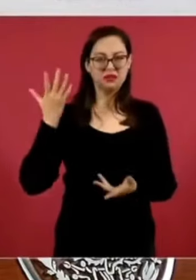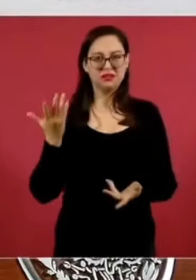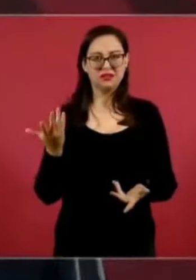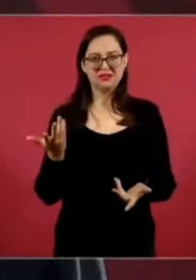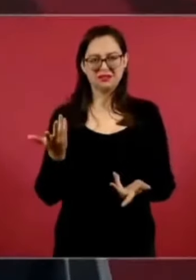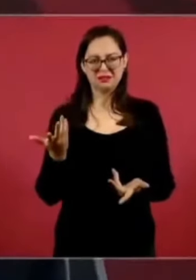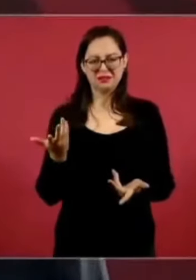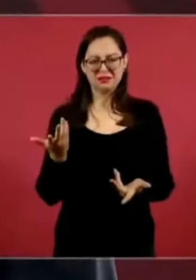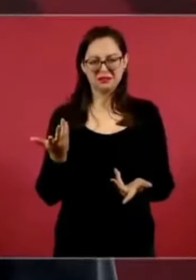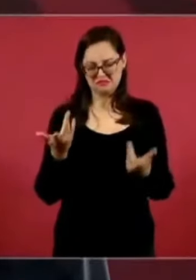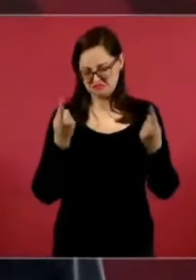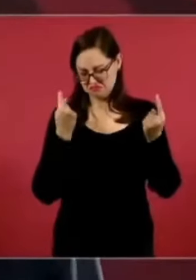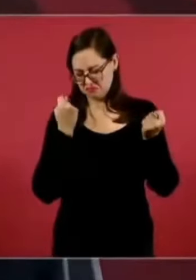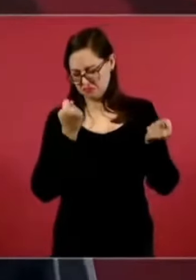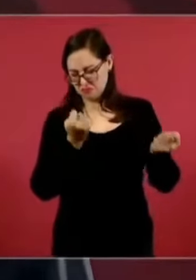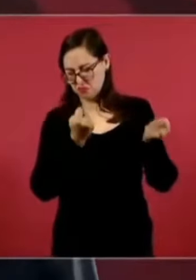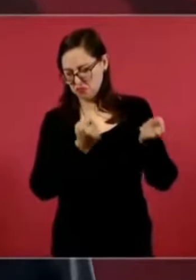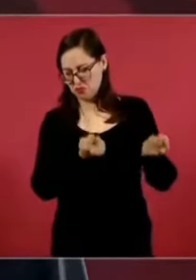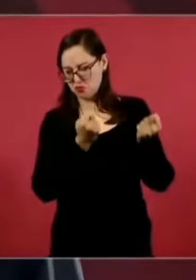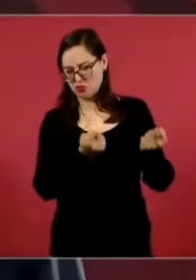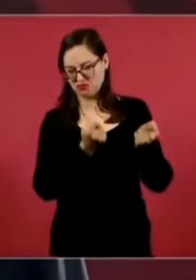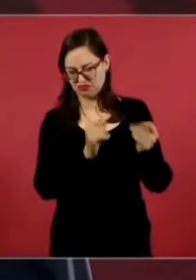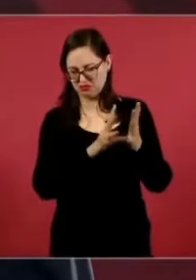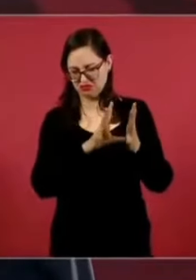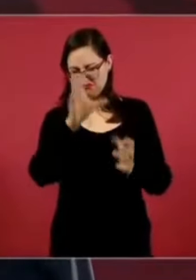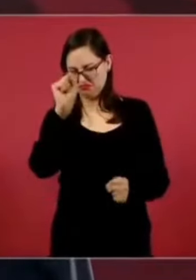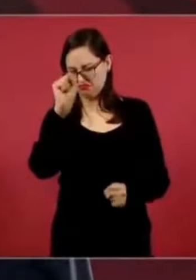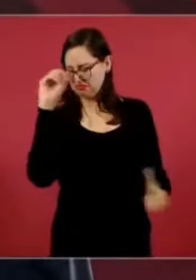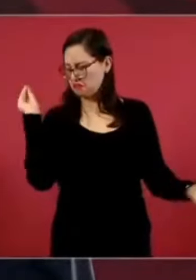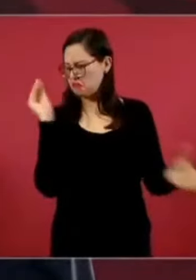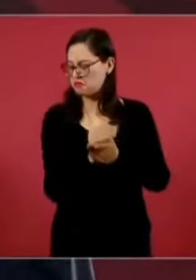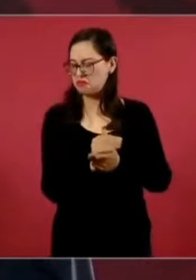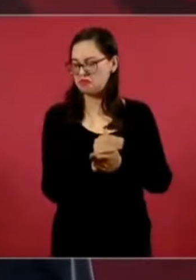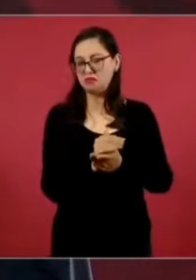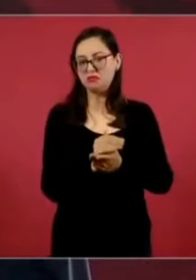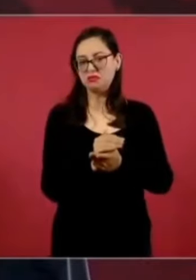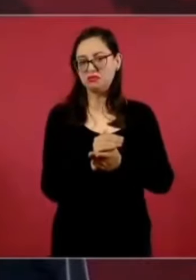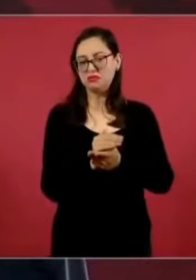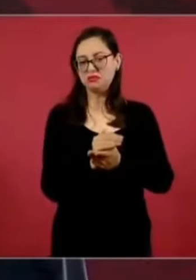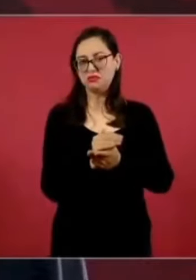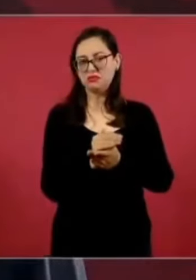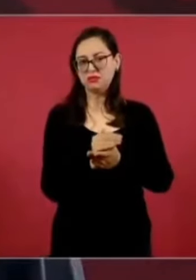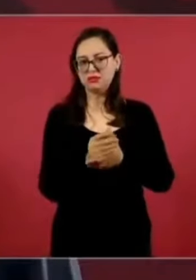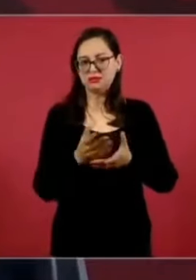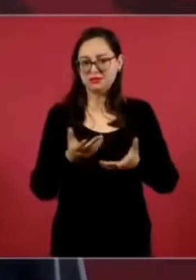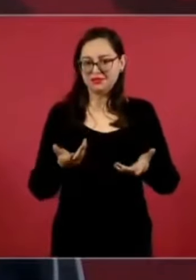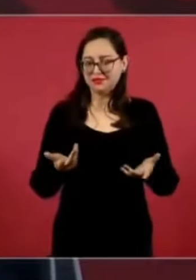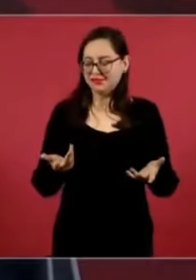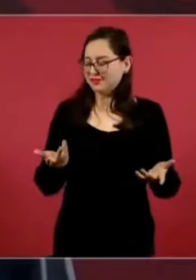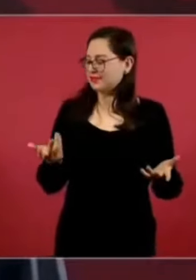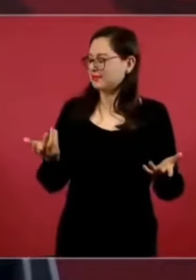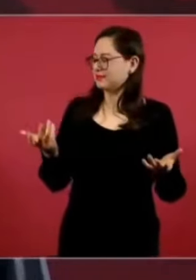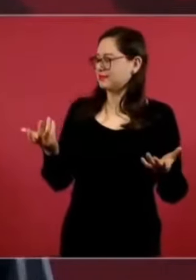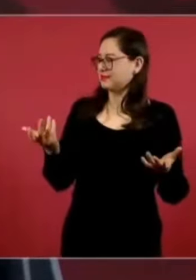Y no me importa lo que diga la Constitución, eso es una gran